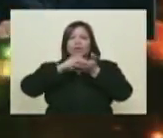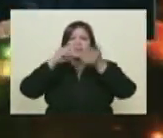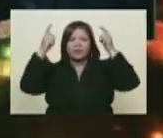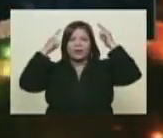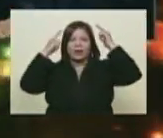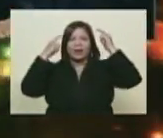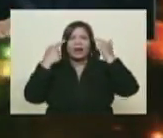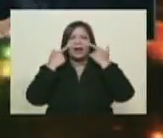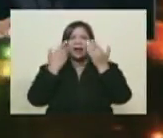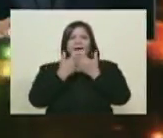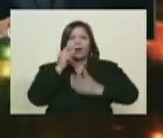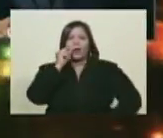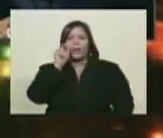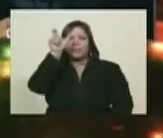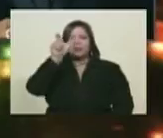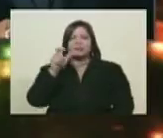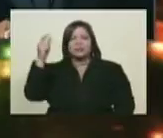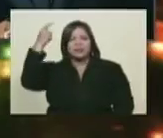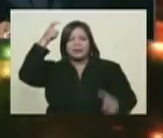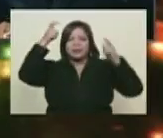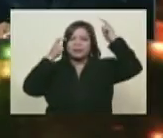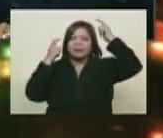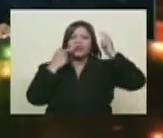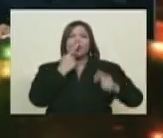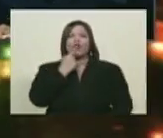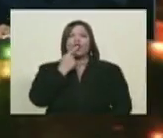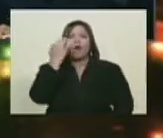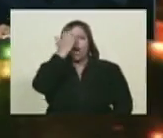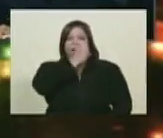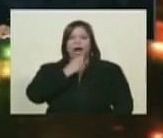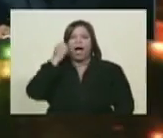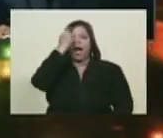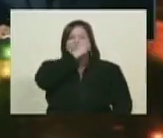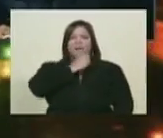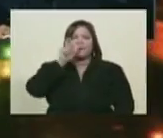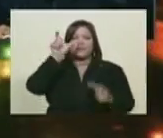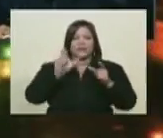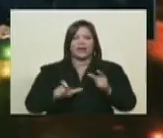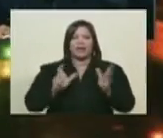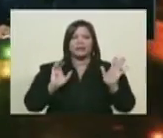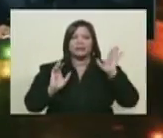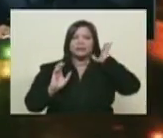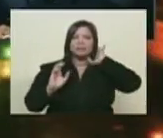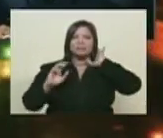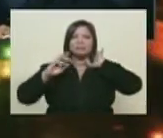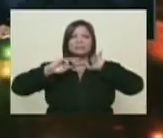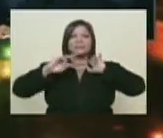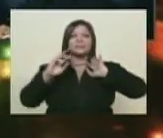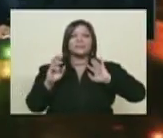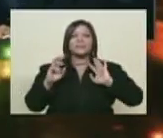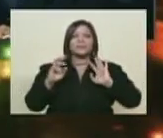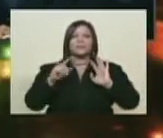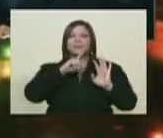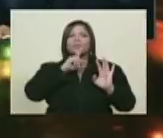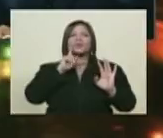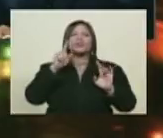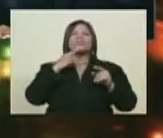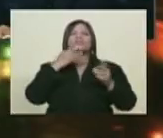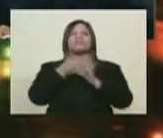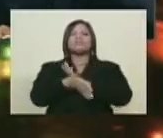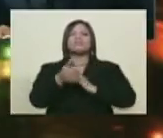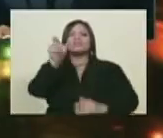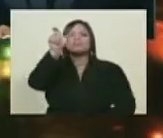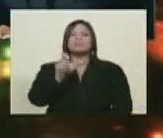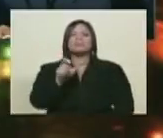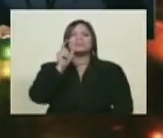y muestren ese caballero, que es un africano, ¿cierto? Sí. Que tiene su boina roja. Tomás Sancara. Cuéntanos de este personaje.